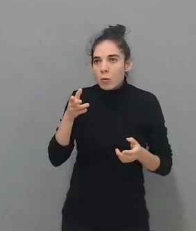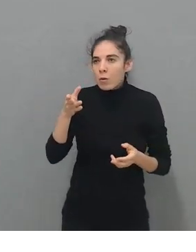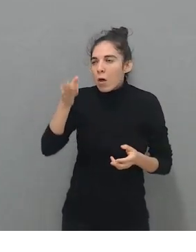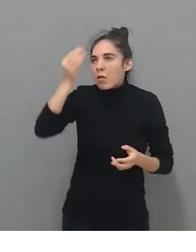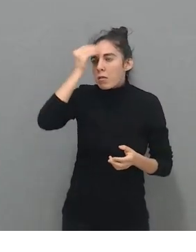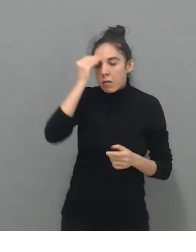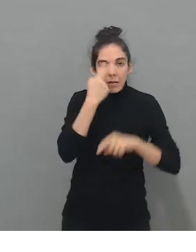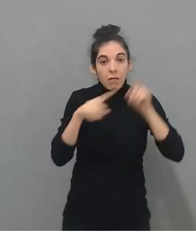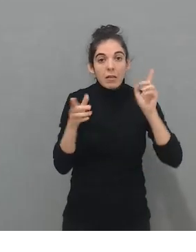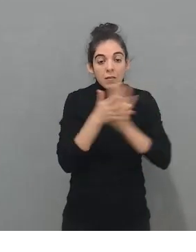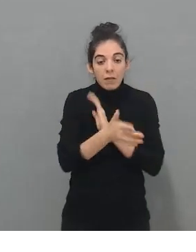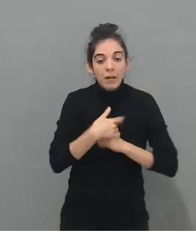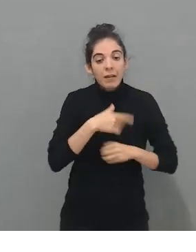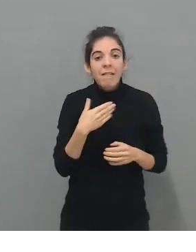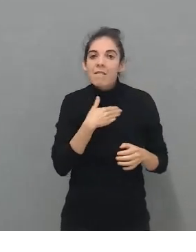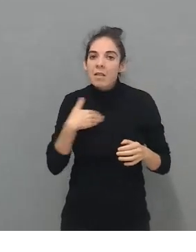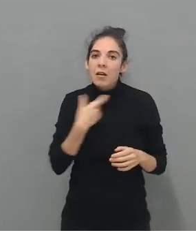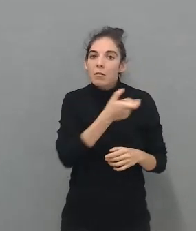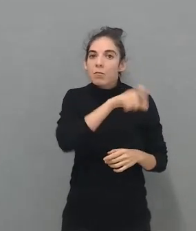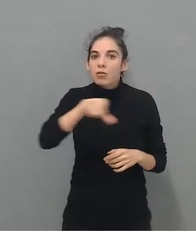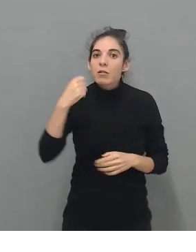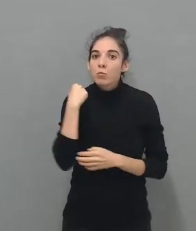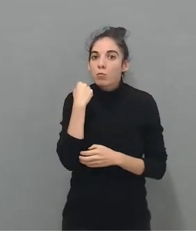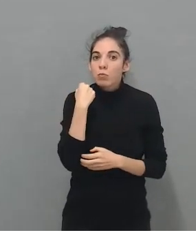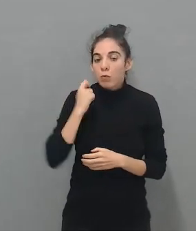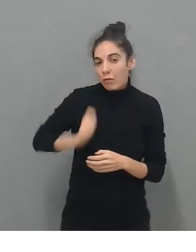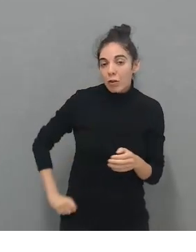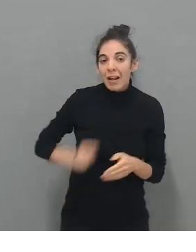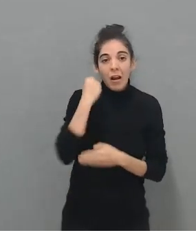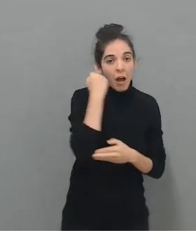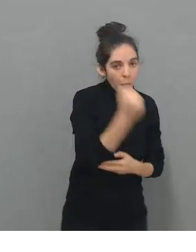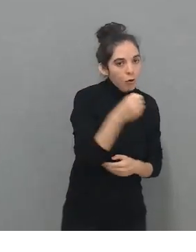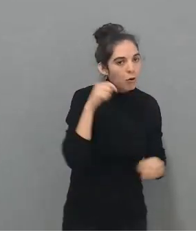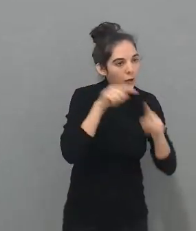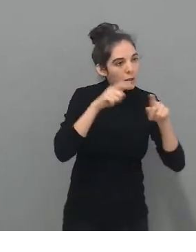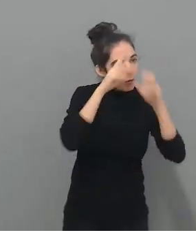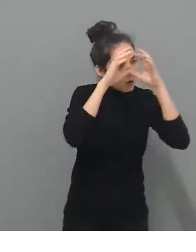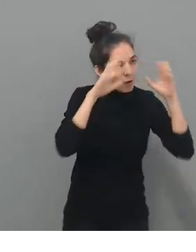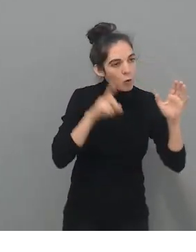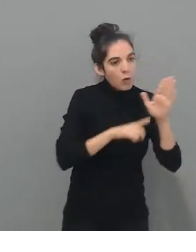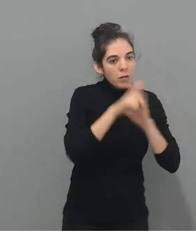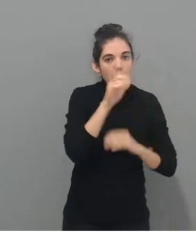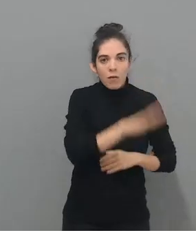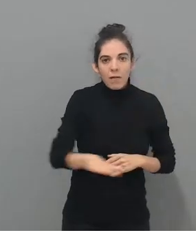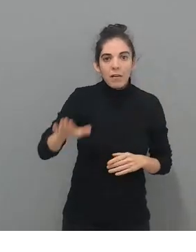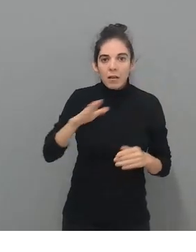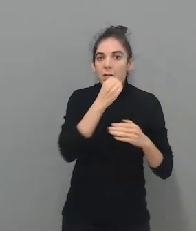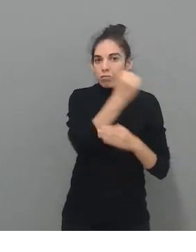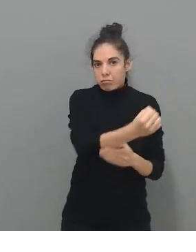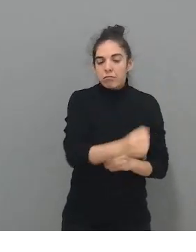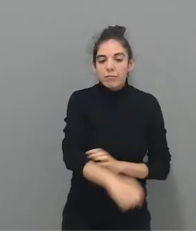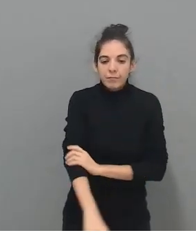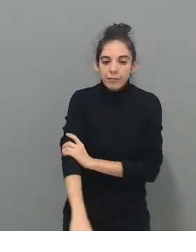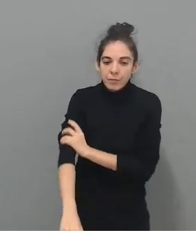apoyo a los profesionales de formación en neurodesarrollo infantil. Los contenidos, como os comentaba